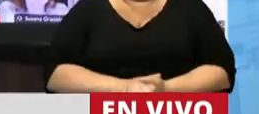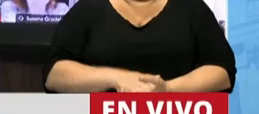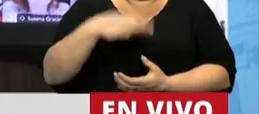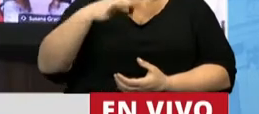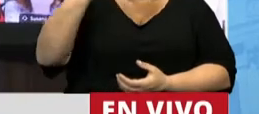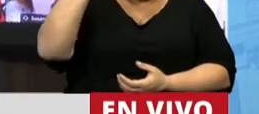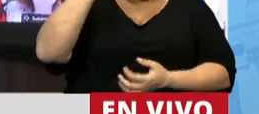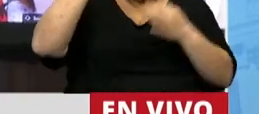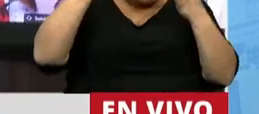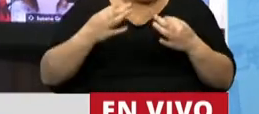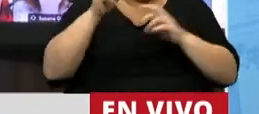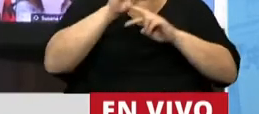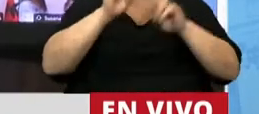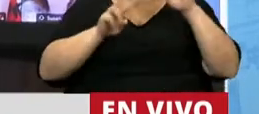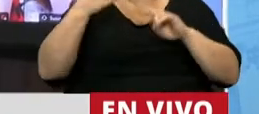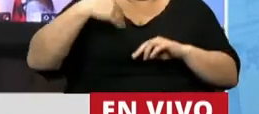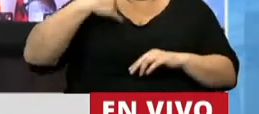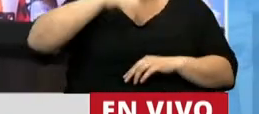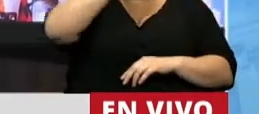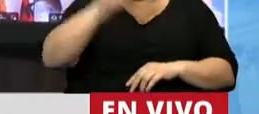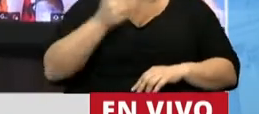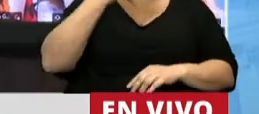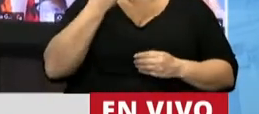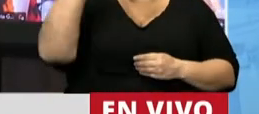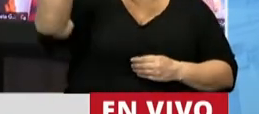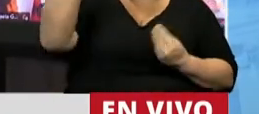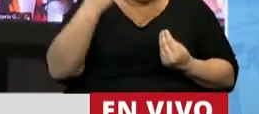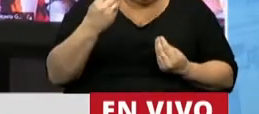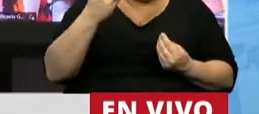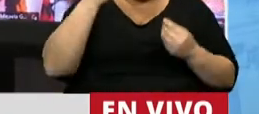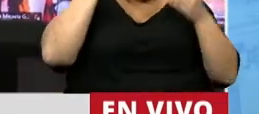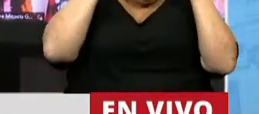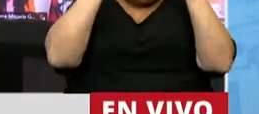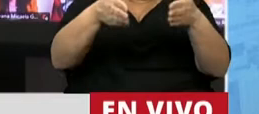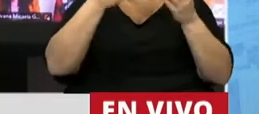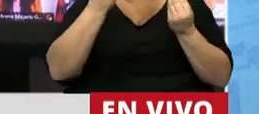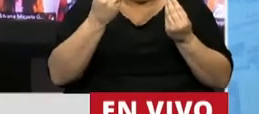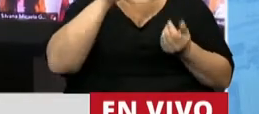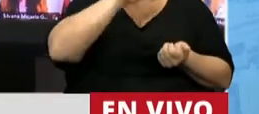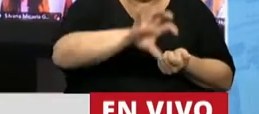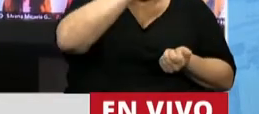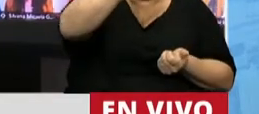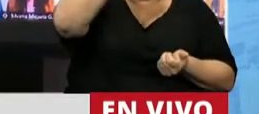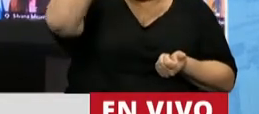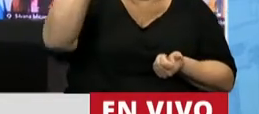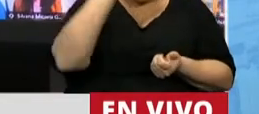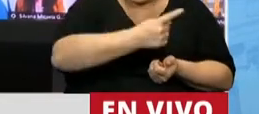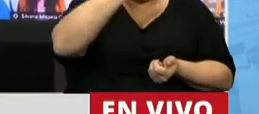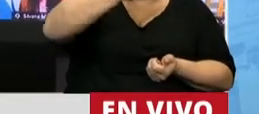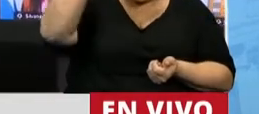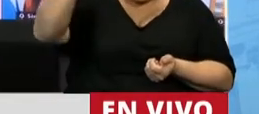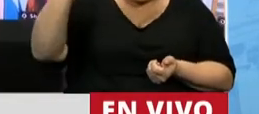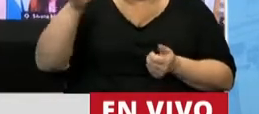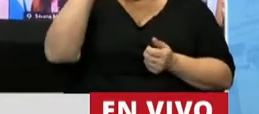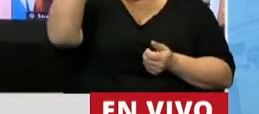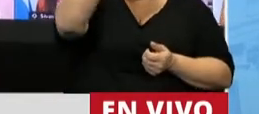pensar realmente en la construcción de la Argentina que queremos, con la mirada puesta en cada provincia, en cada